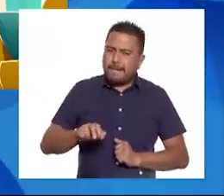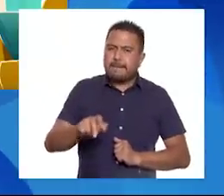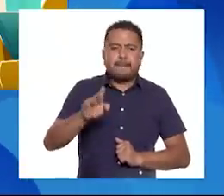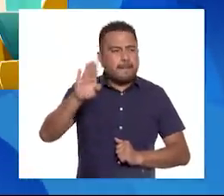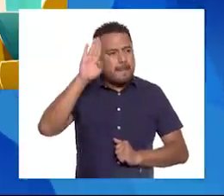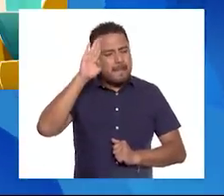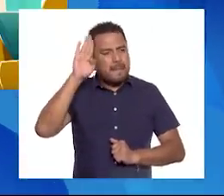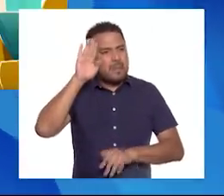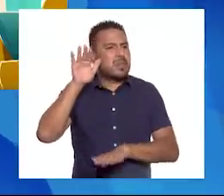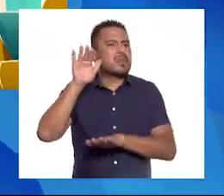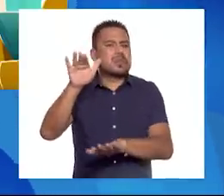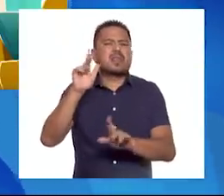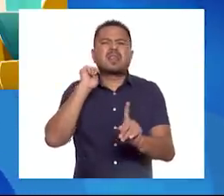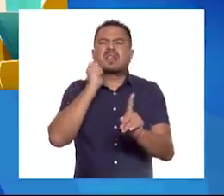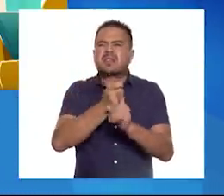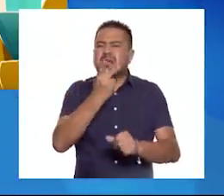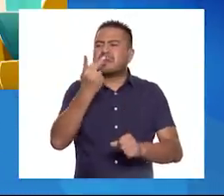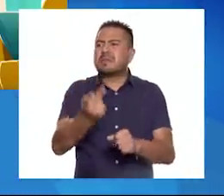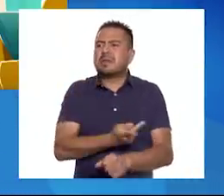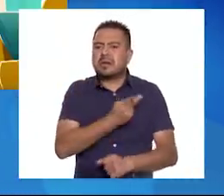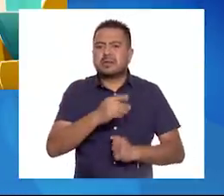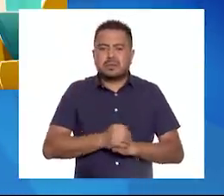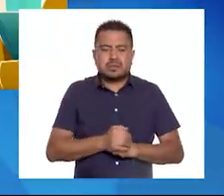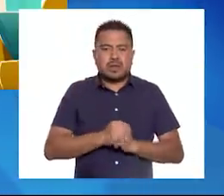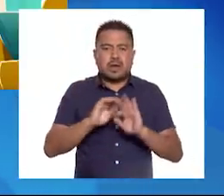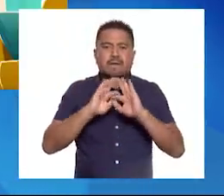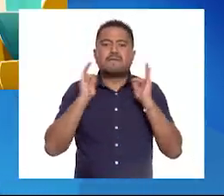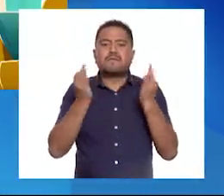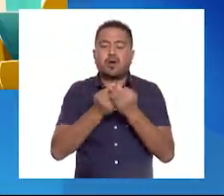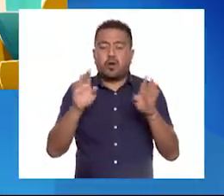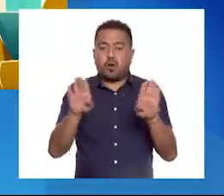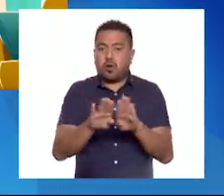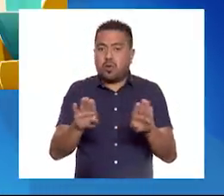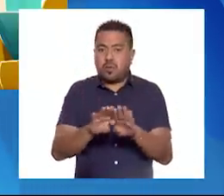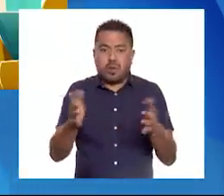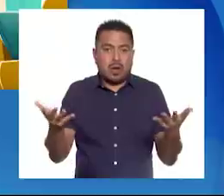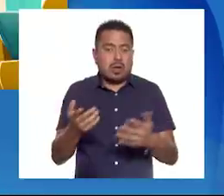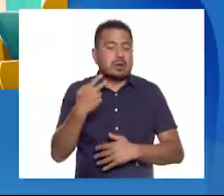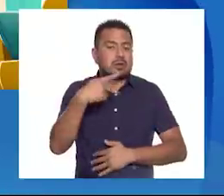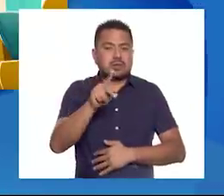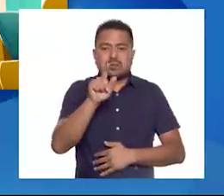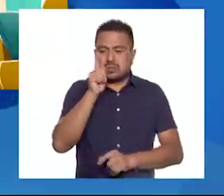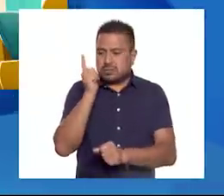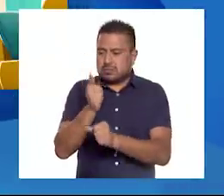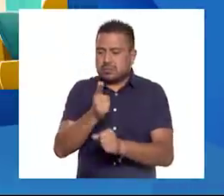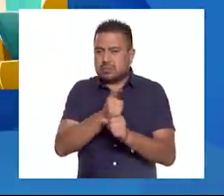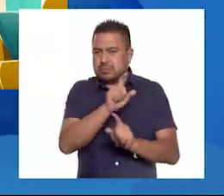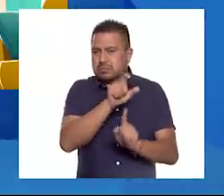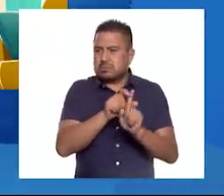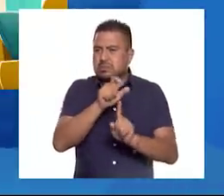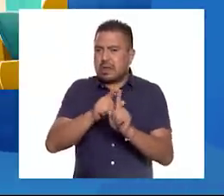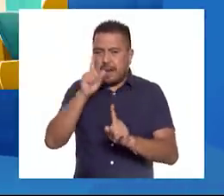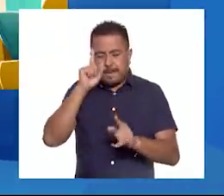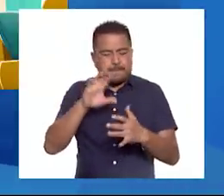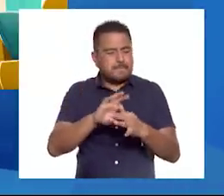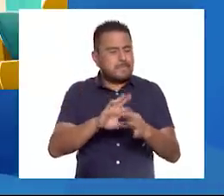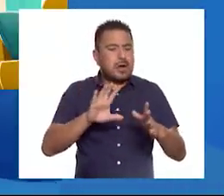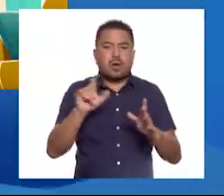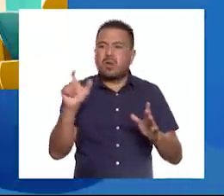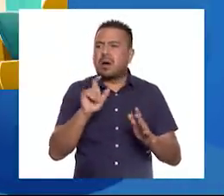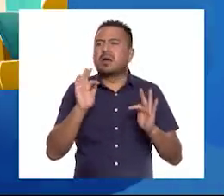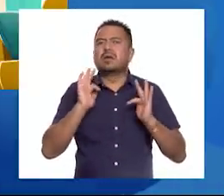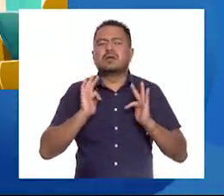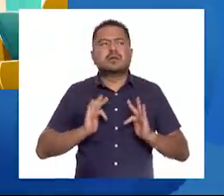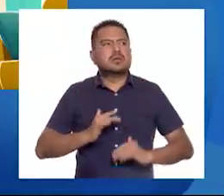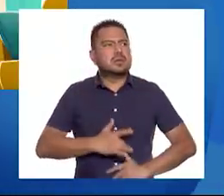reflexiona acerca de lo que pasó y la forma en que actuaste. Explícale, identifica lo que te hizo explotar y cuando estés